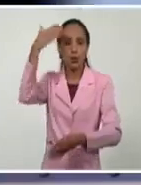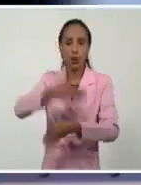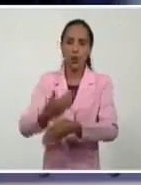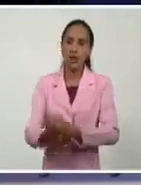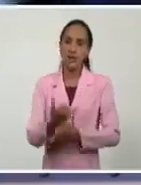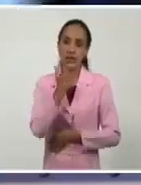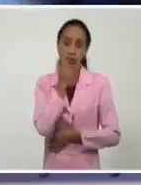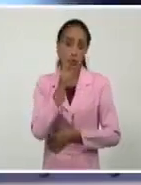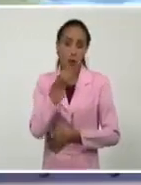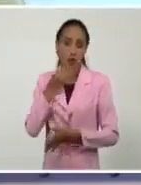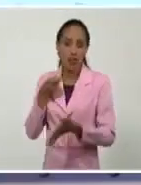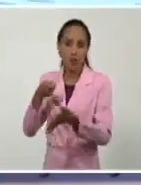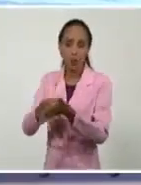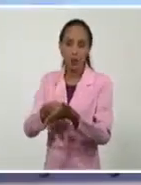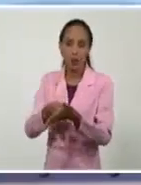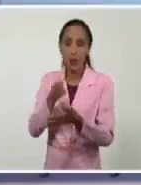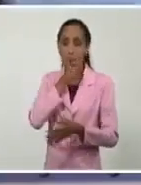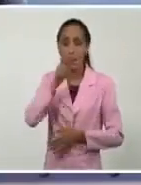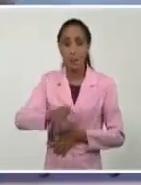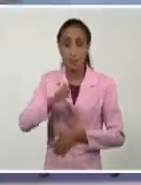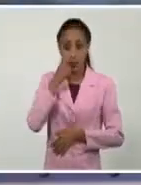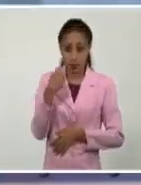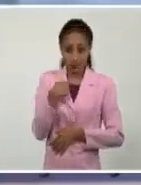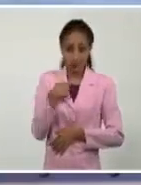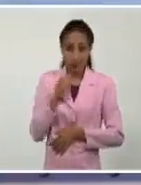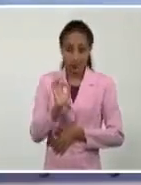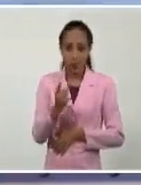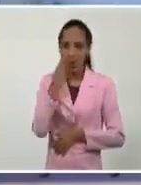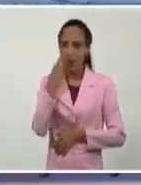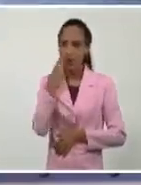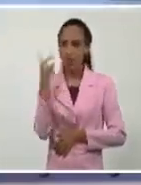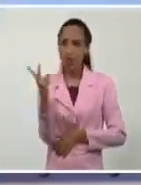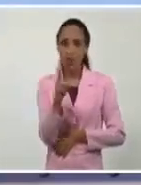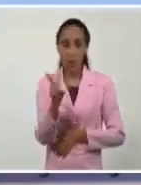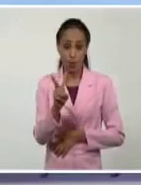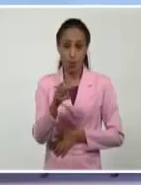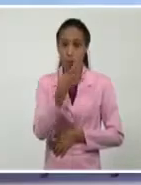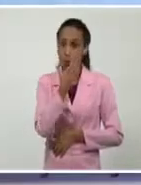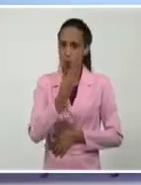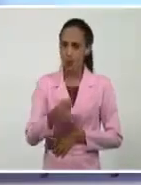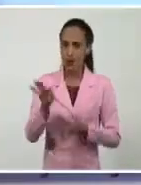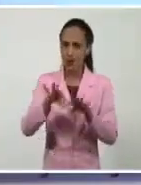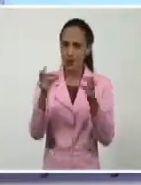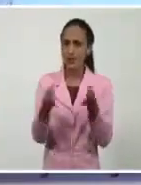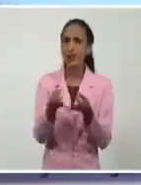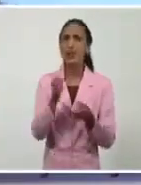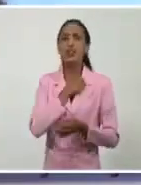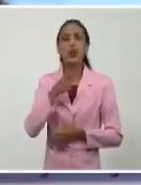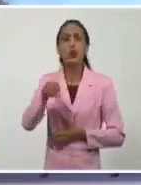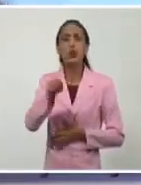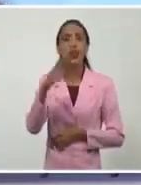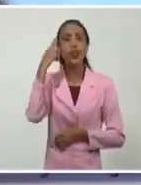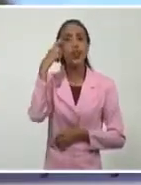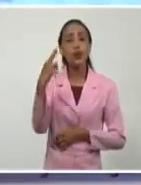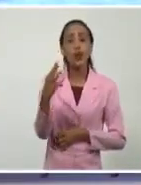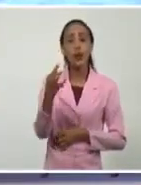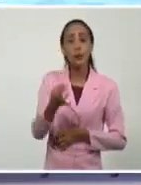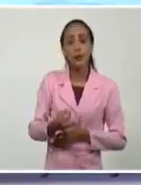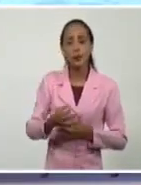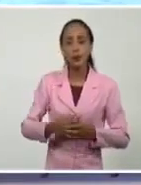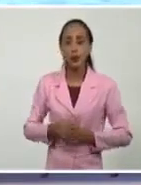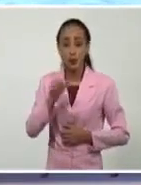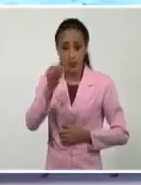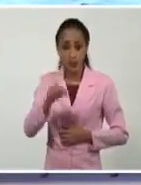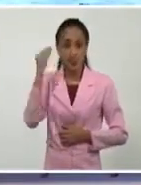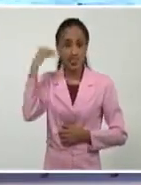compra. Este periodista conoció a ambos muchachos y a sus familias, y quisiera que ustedes recordaran conmigo el testimonio de quienes saben que el